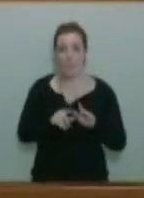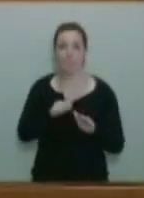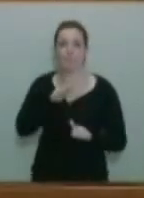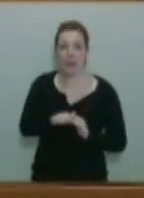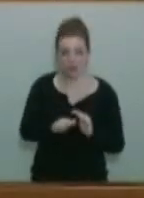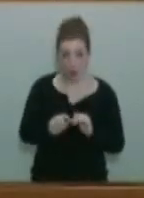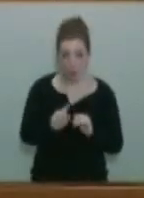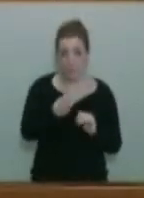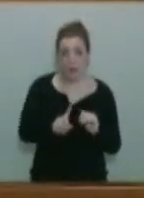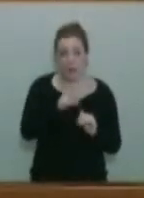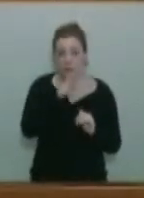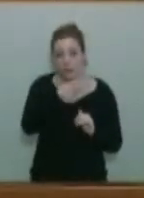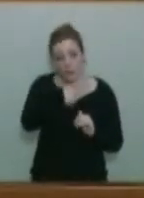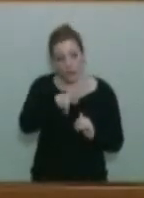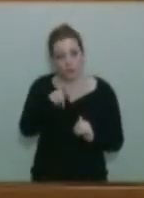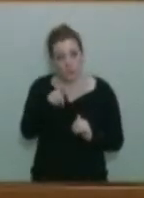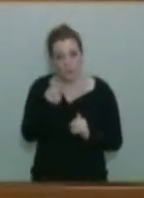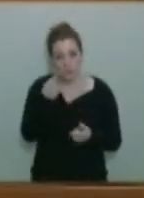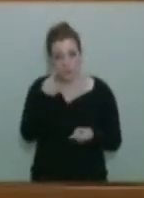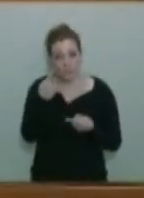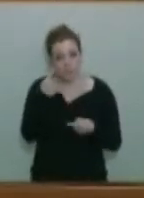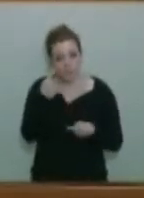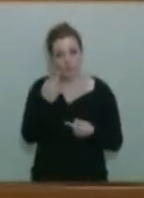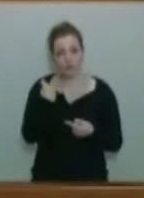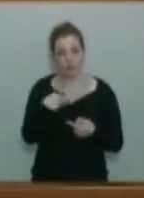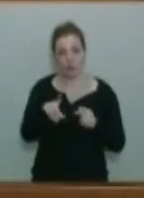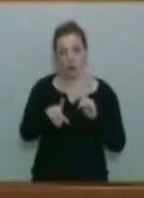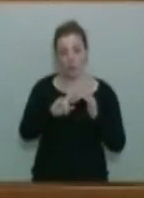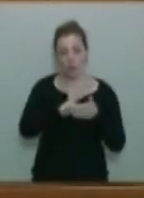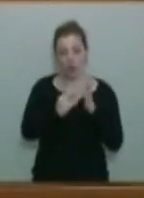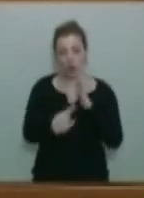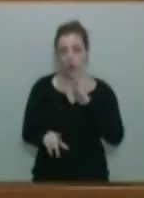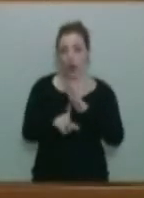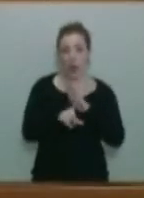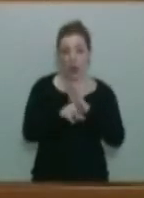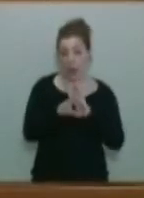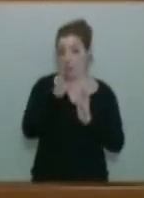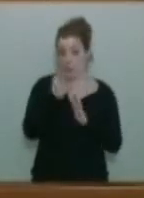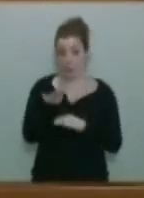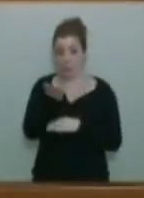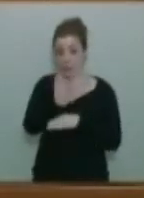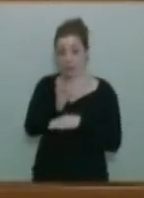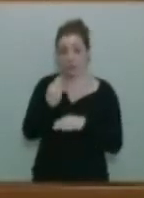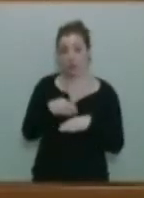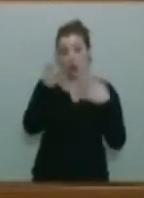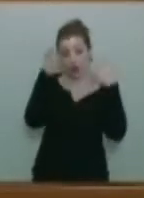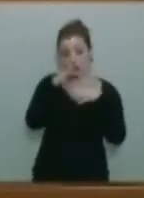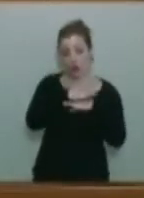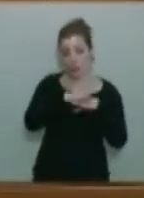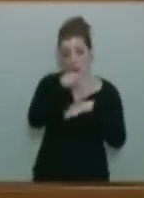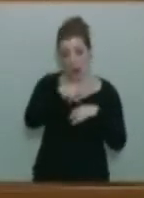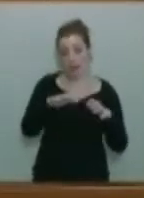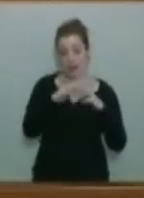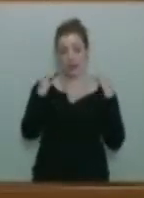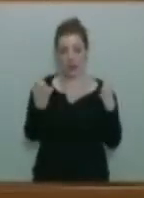seguros de que estaremos expectantes ante el próximo proyecto de ley que en esa materia se deberá presentar por el Consejo de Gobierno ante esta Cámara.